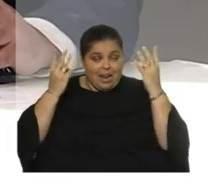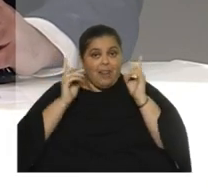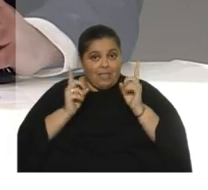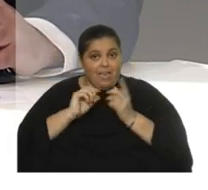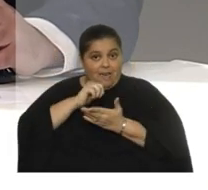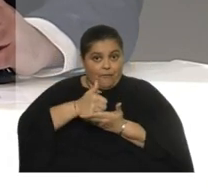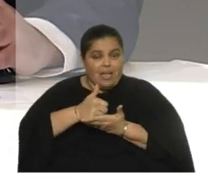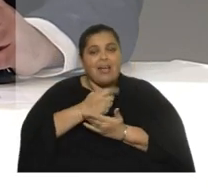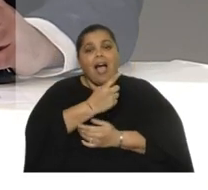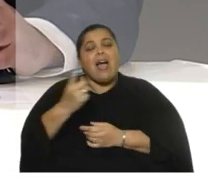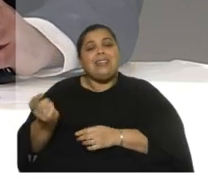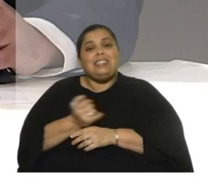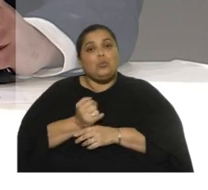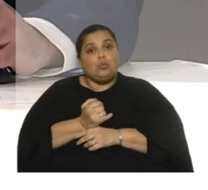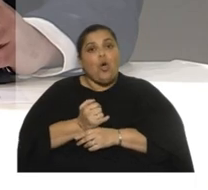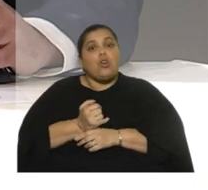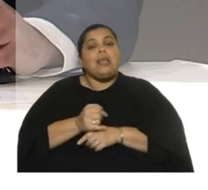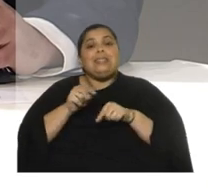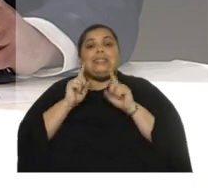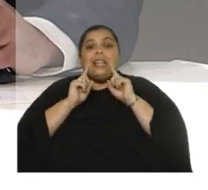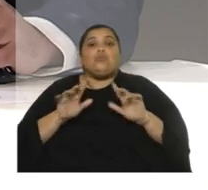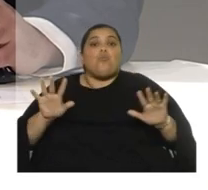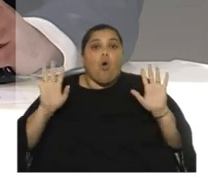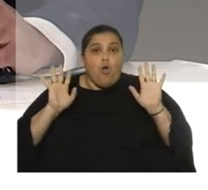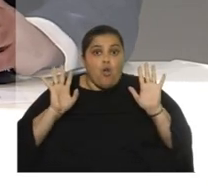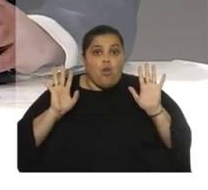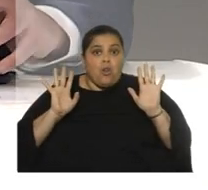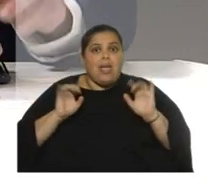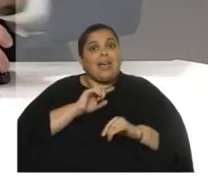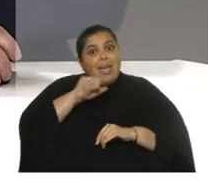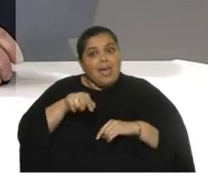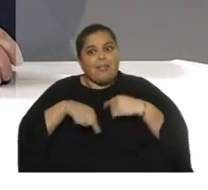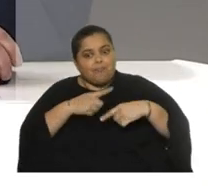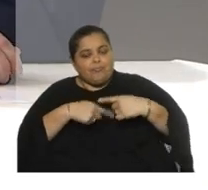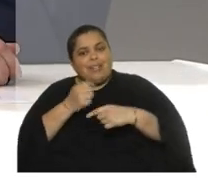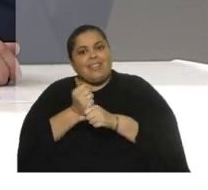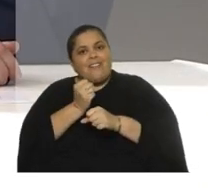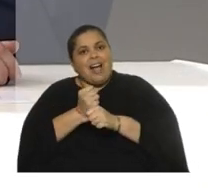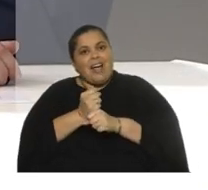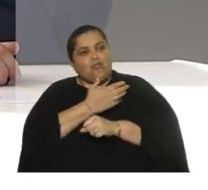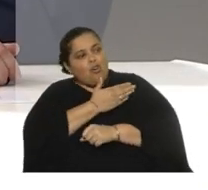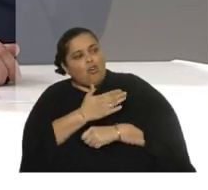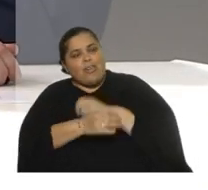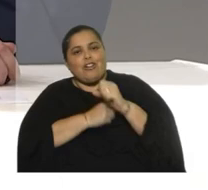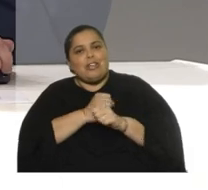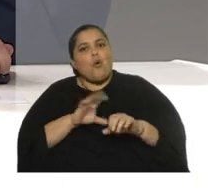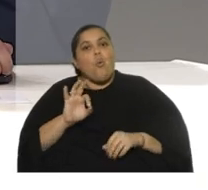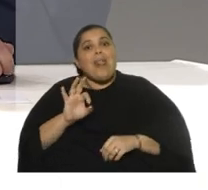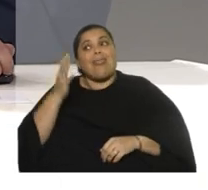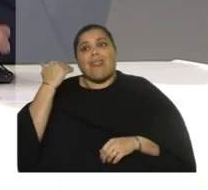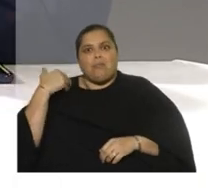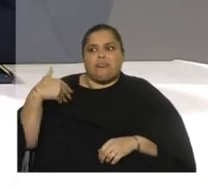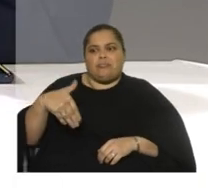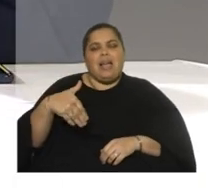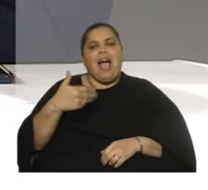asambleas por institución y se supone que vienen trabajando desde la década del 40 porque las asambleas técnico